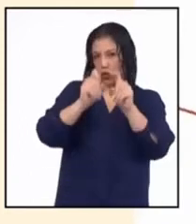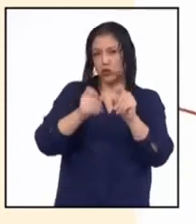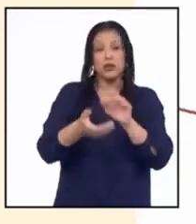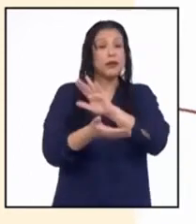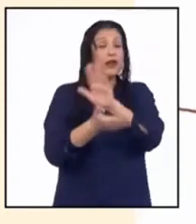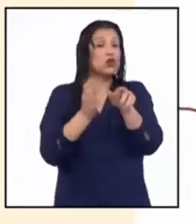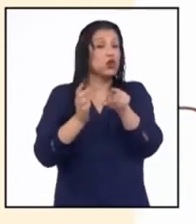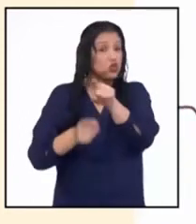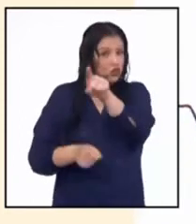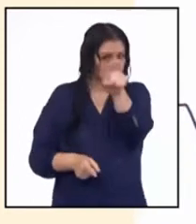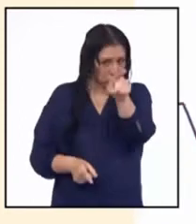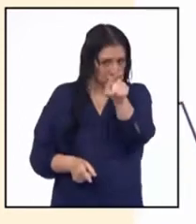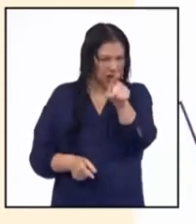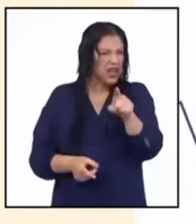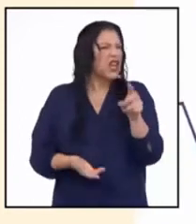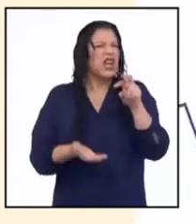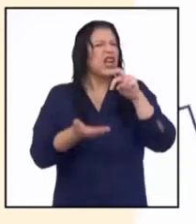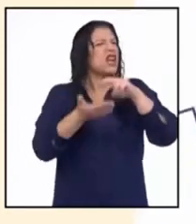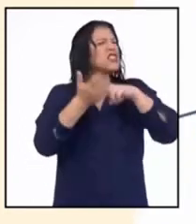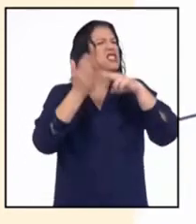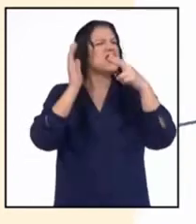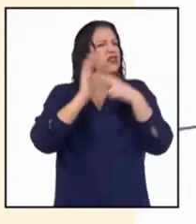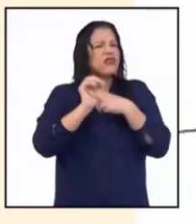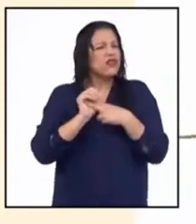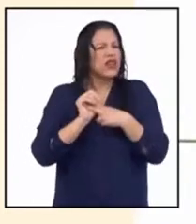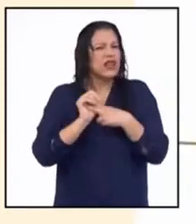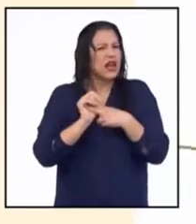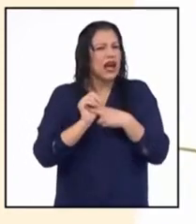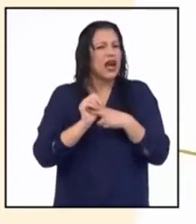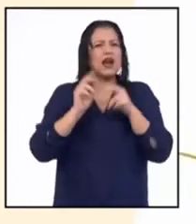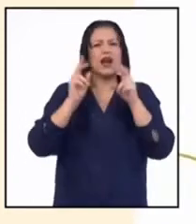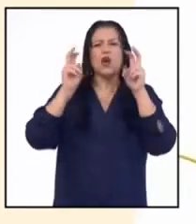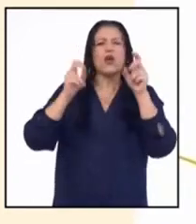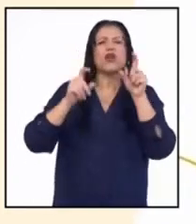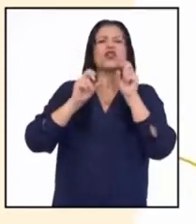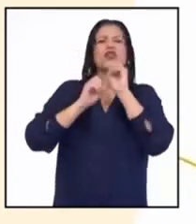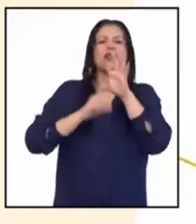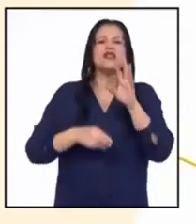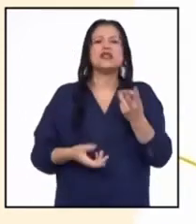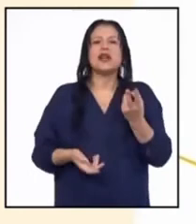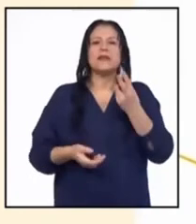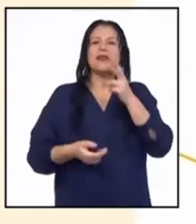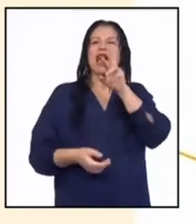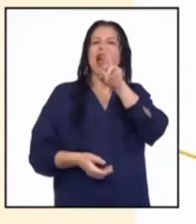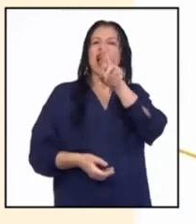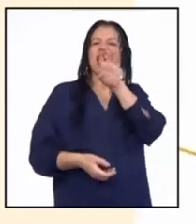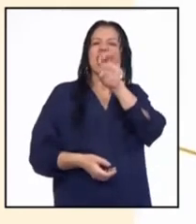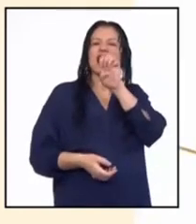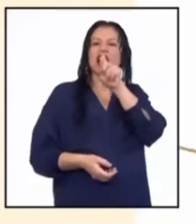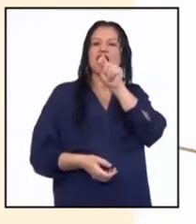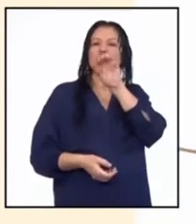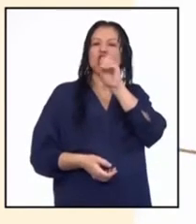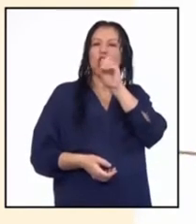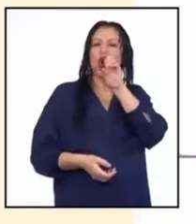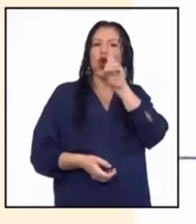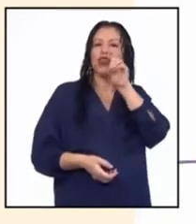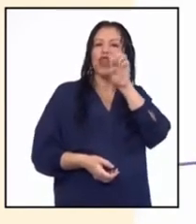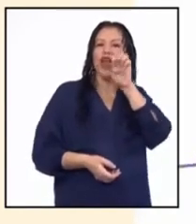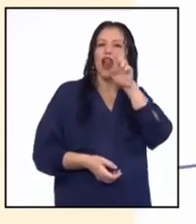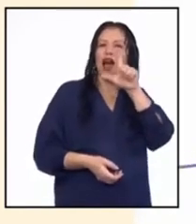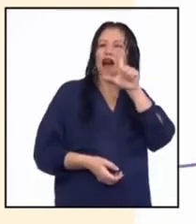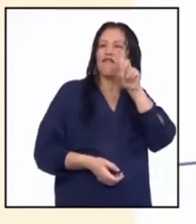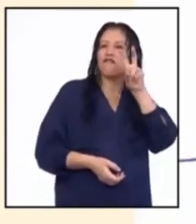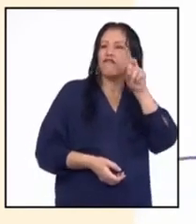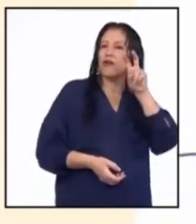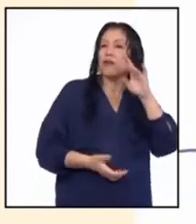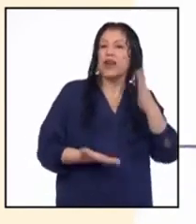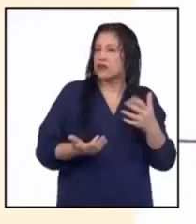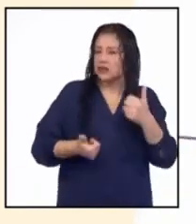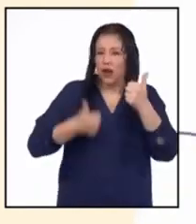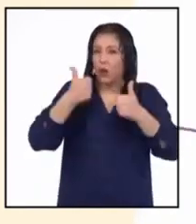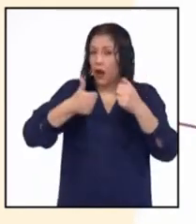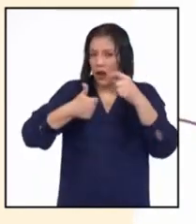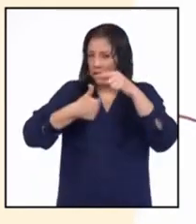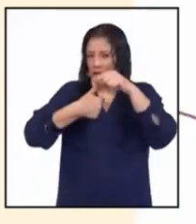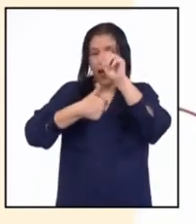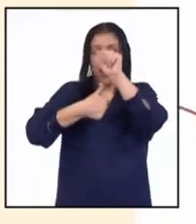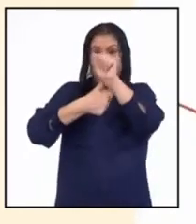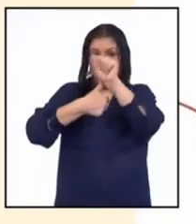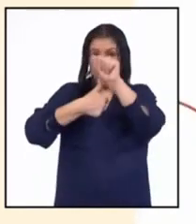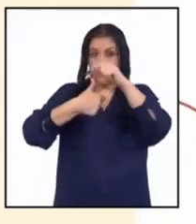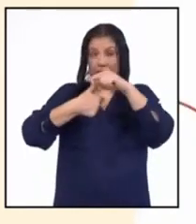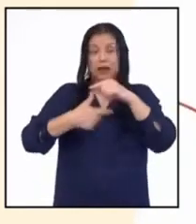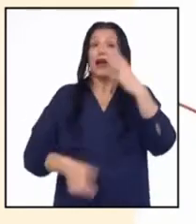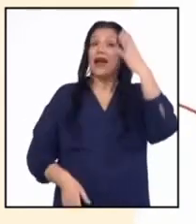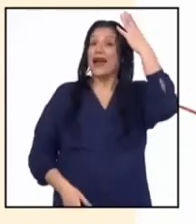casas. ¿A qué se refiere el texto cuando habla de reto de la vivencia? Las opciones son, A,